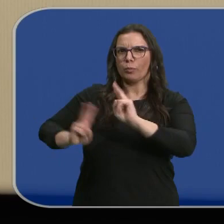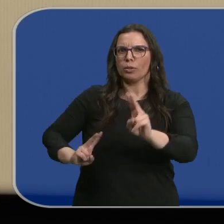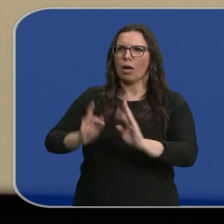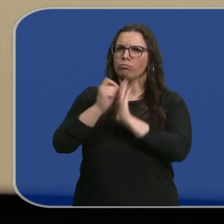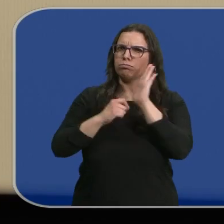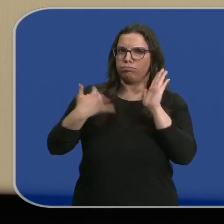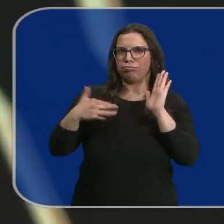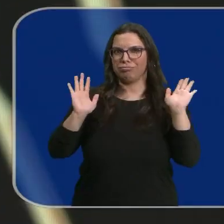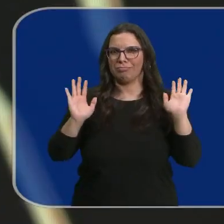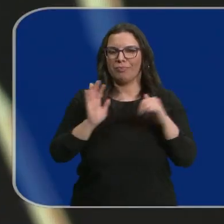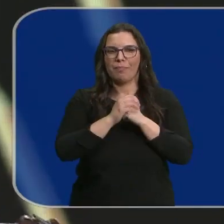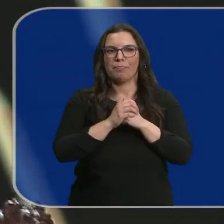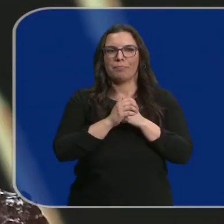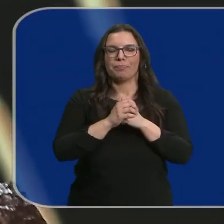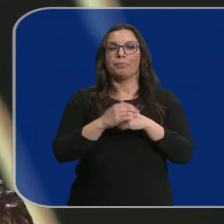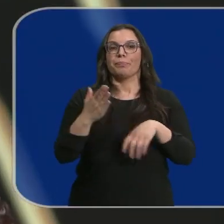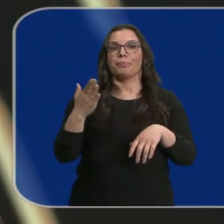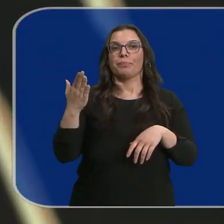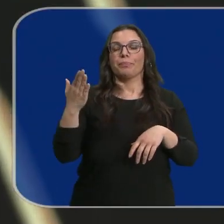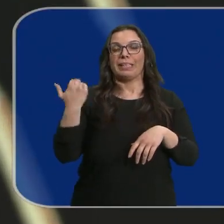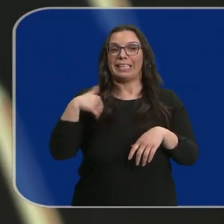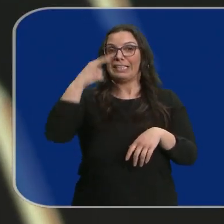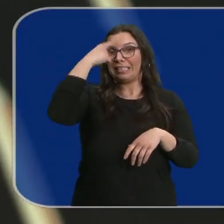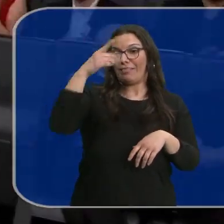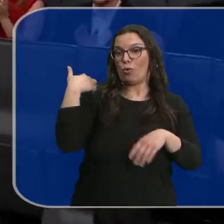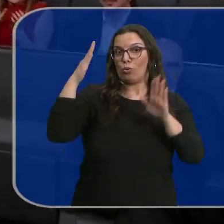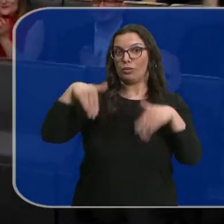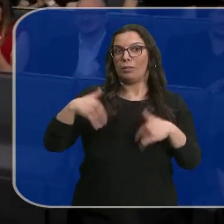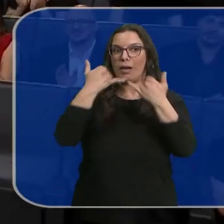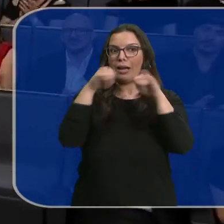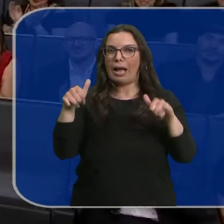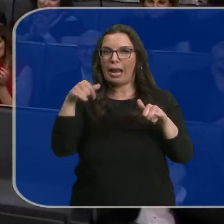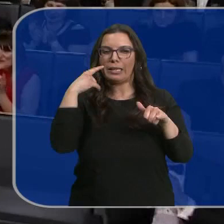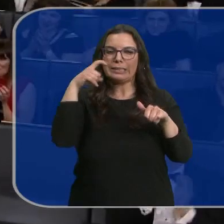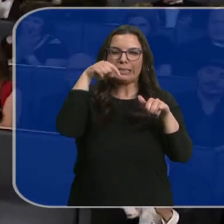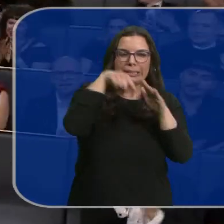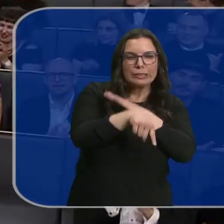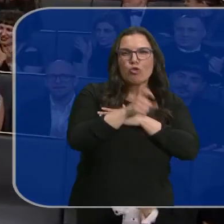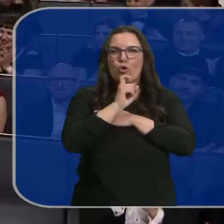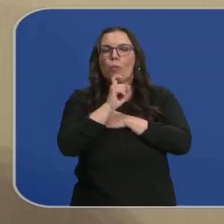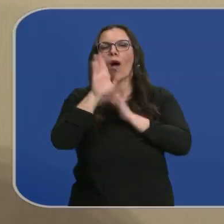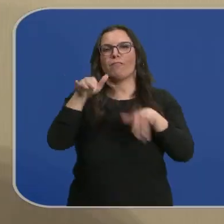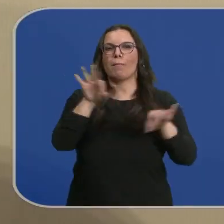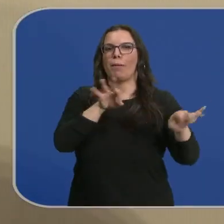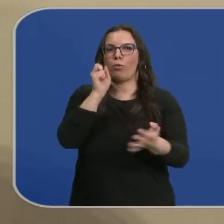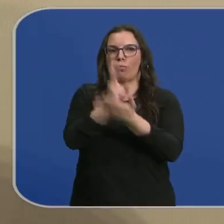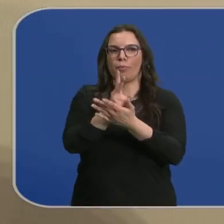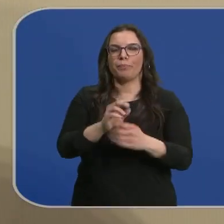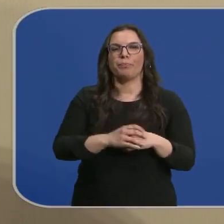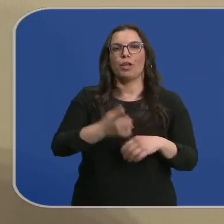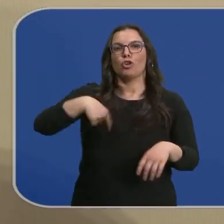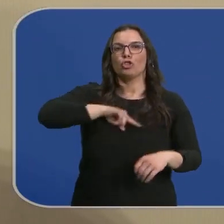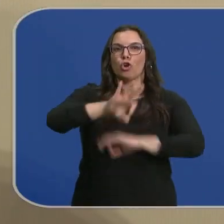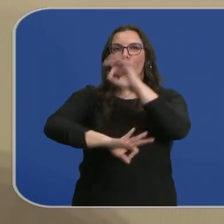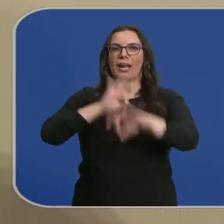no son pocas. Después de conocer los entresijos de la última gala, Valladolid está preparada para el reto. No nos va a bastar con